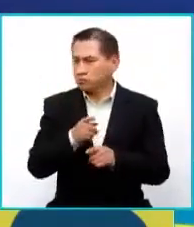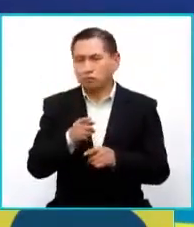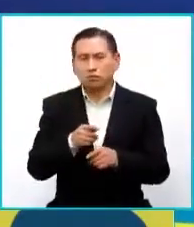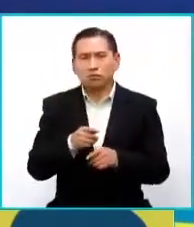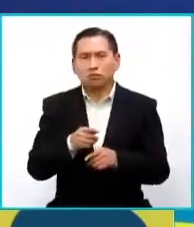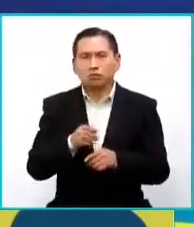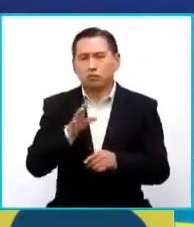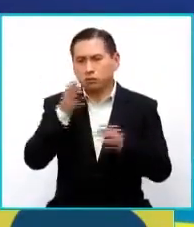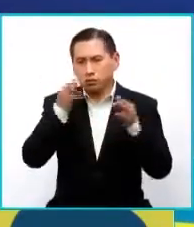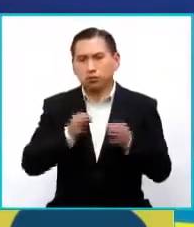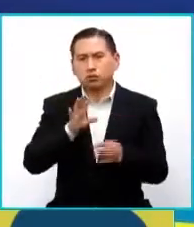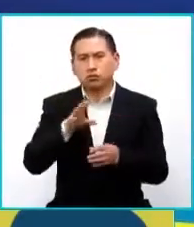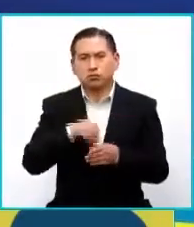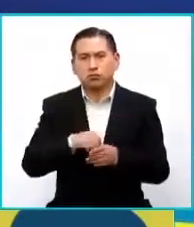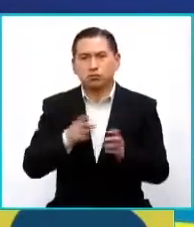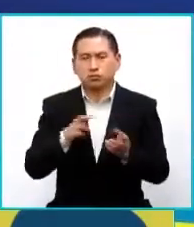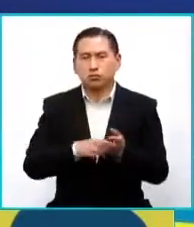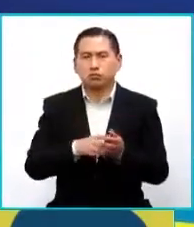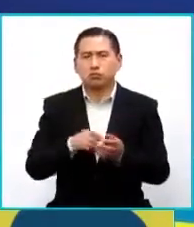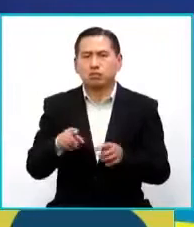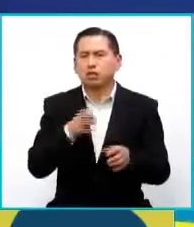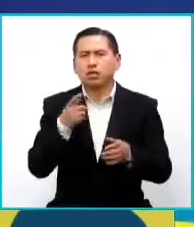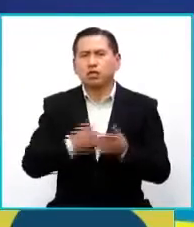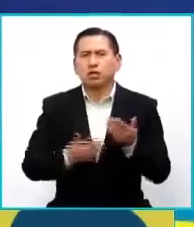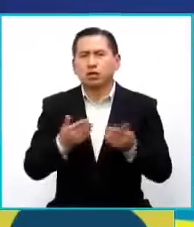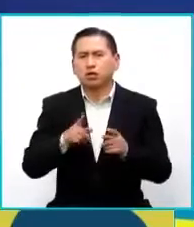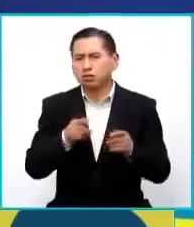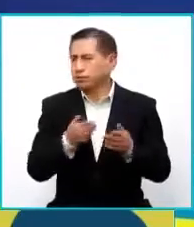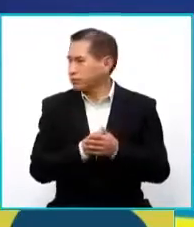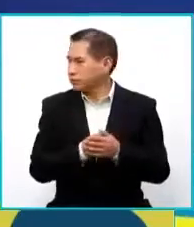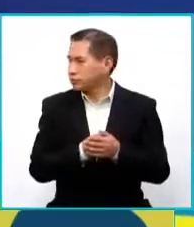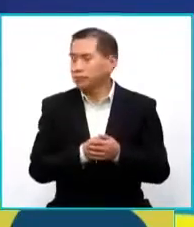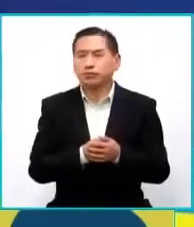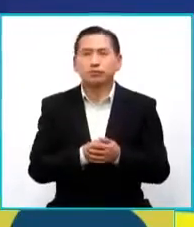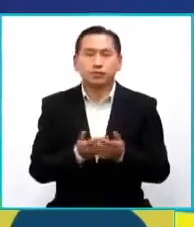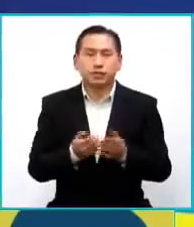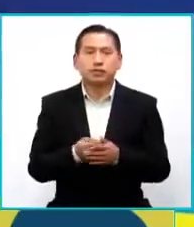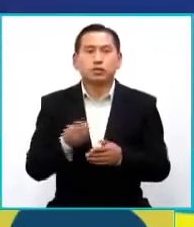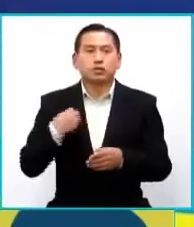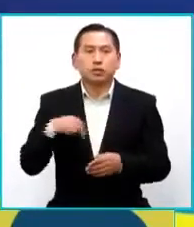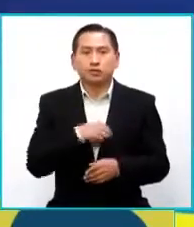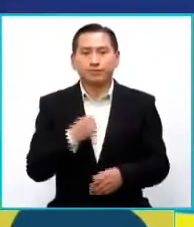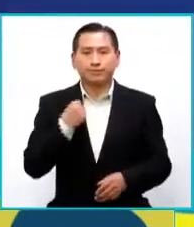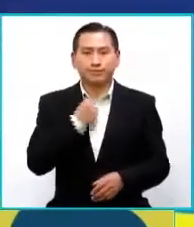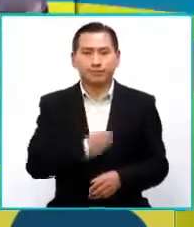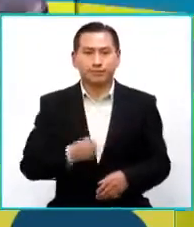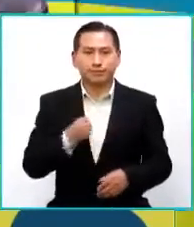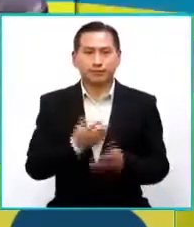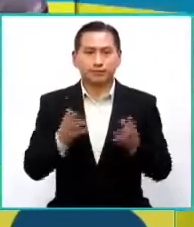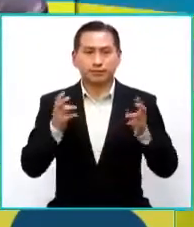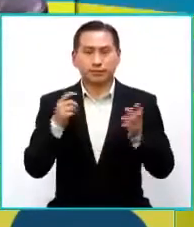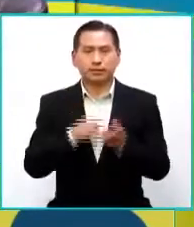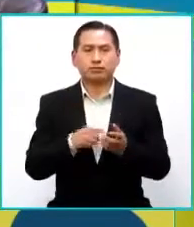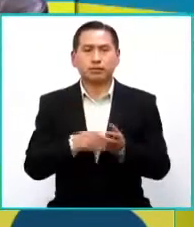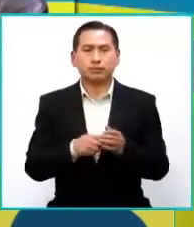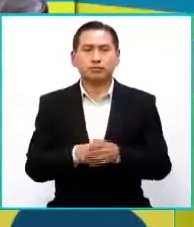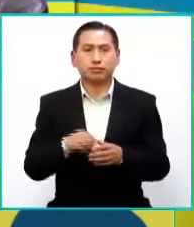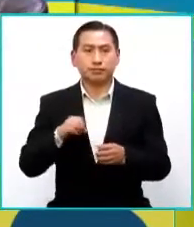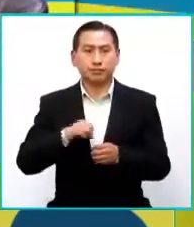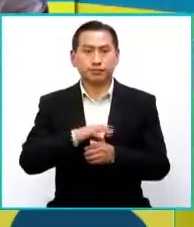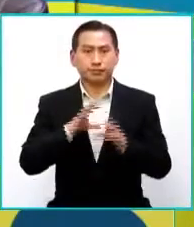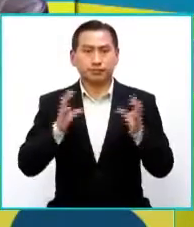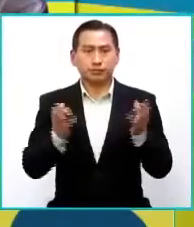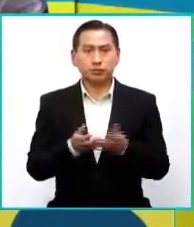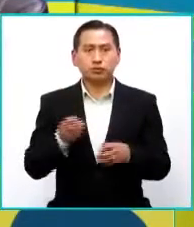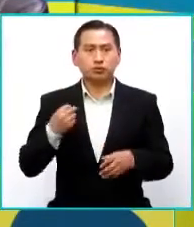elección por un tema de pandemia. ¿Qué han estado haciendo en estos últimos tiempos? Bueno, lamentablemente por el tema de la pandemia